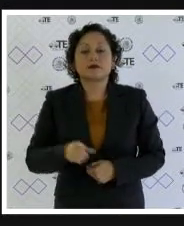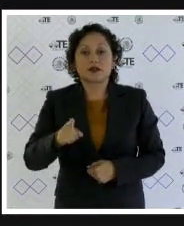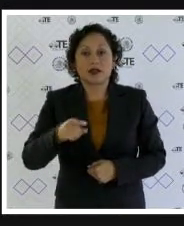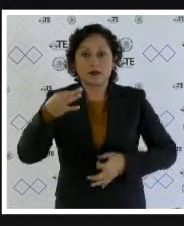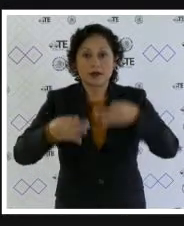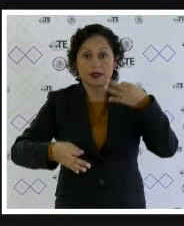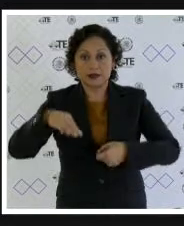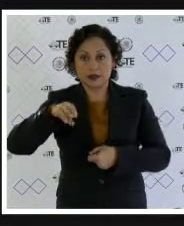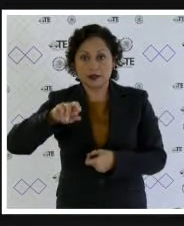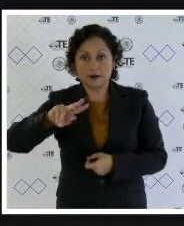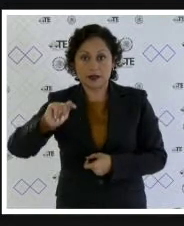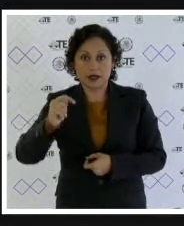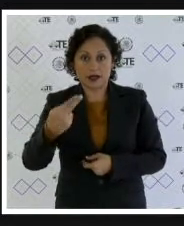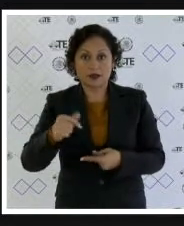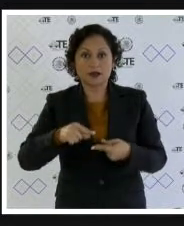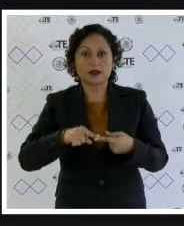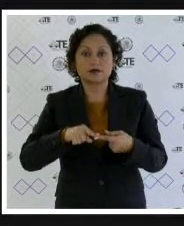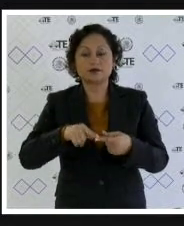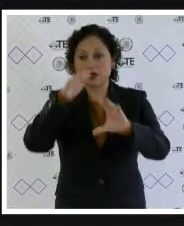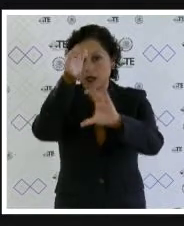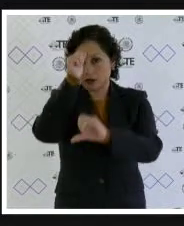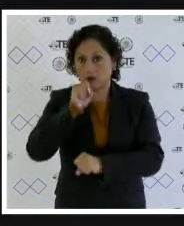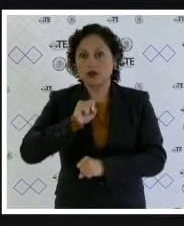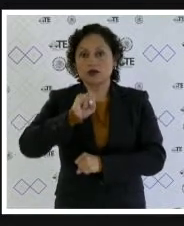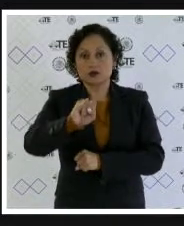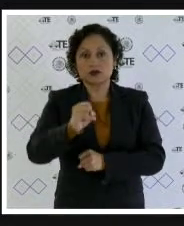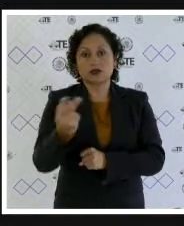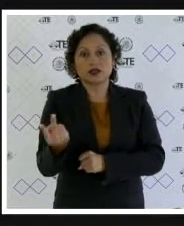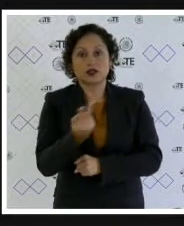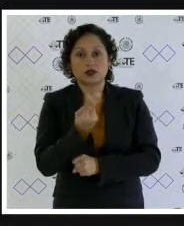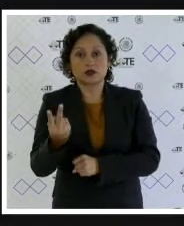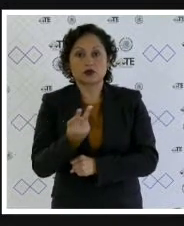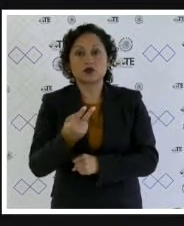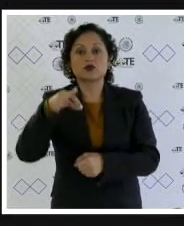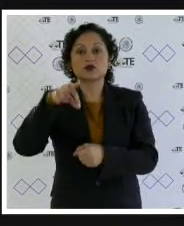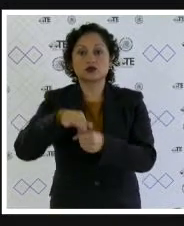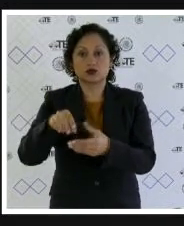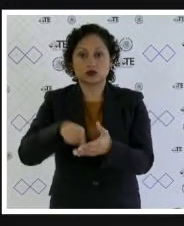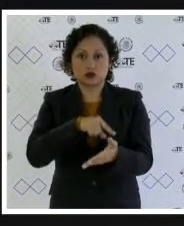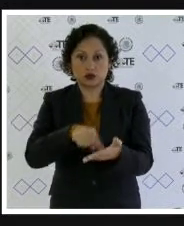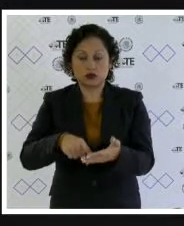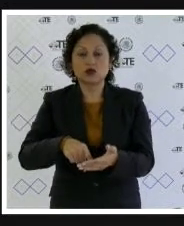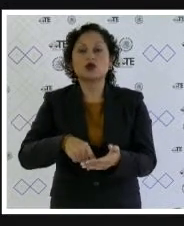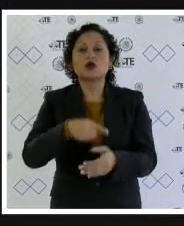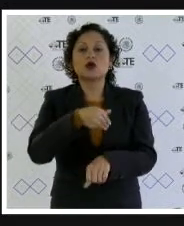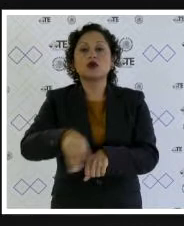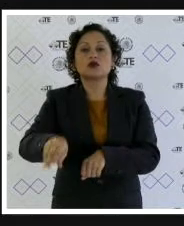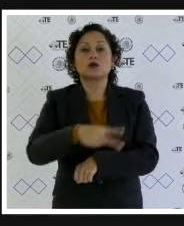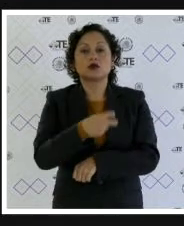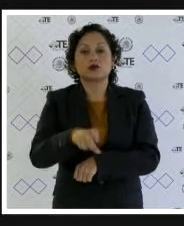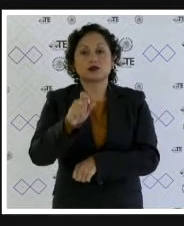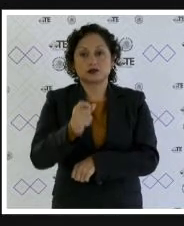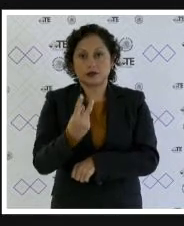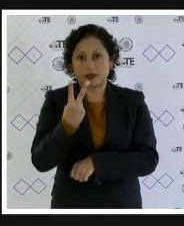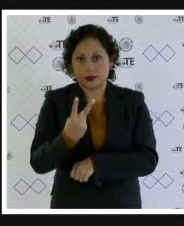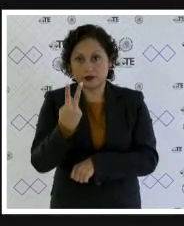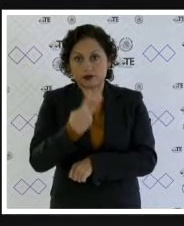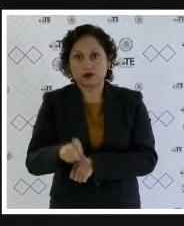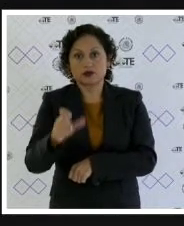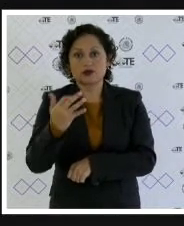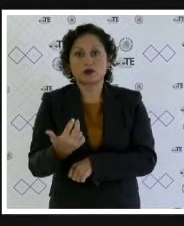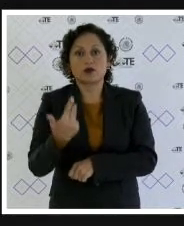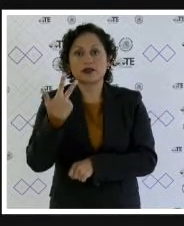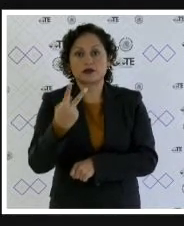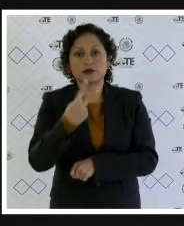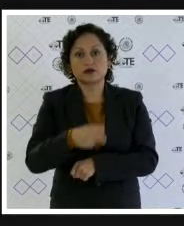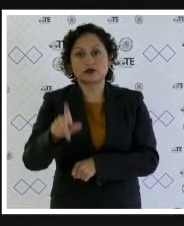Comarena a favor de los proyectos de cuenta con los votos concurrentes en los juicios electorales doscientos veintidós doscientos cincuenta